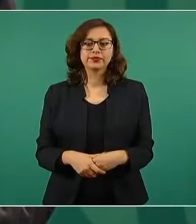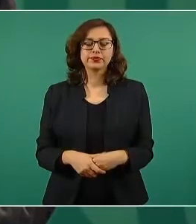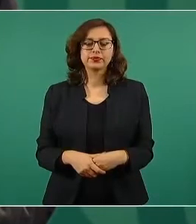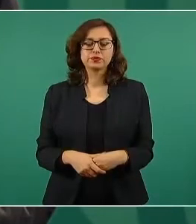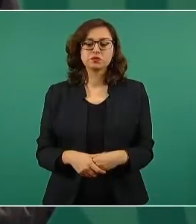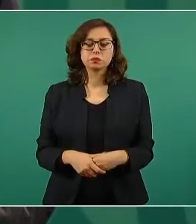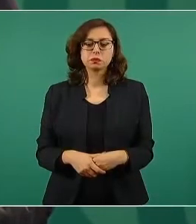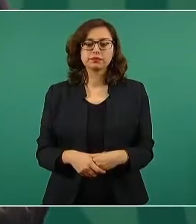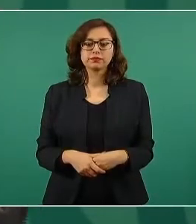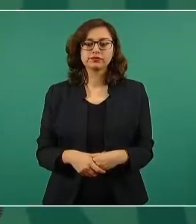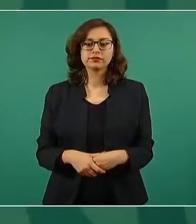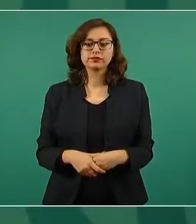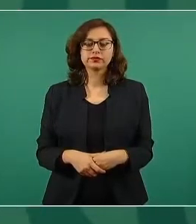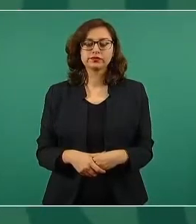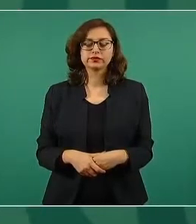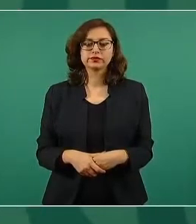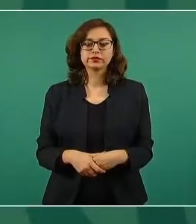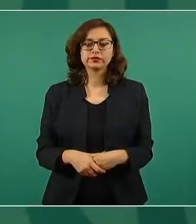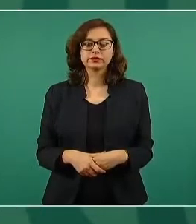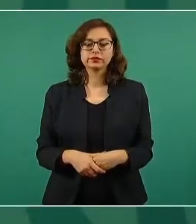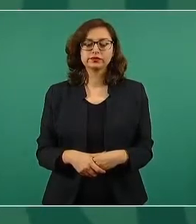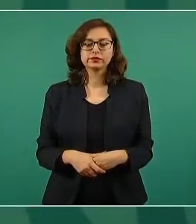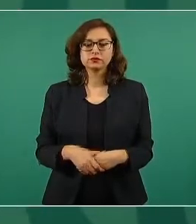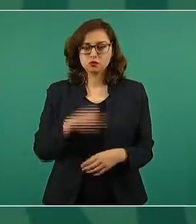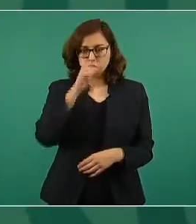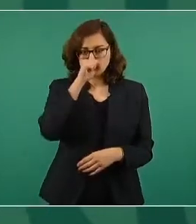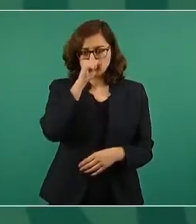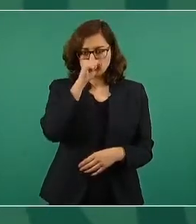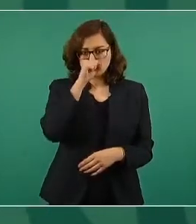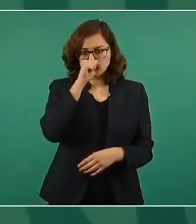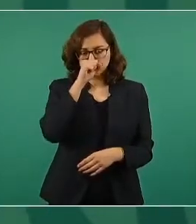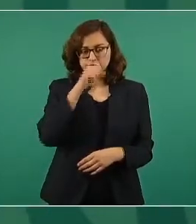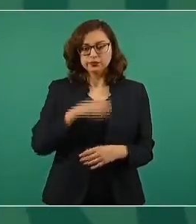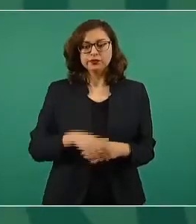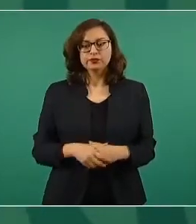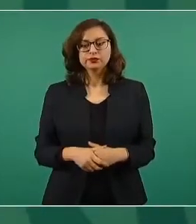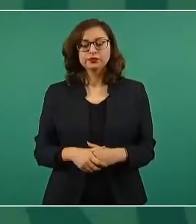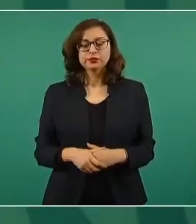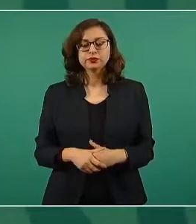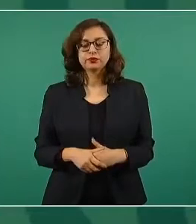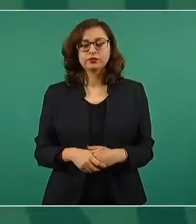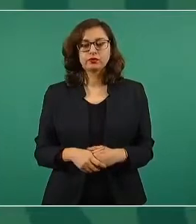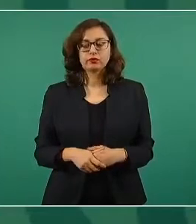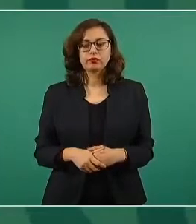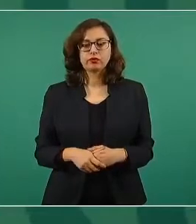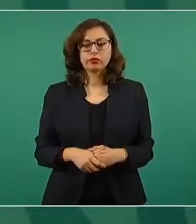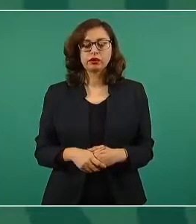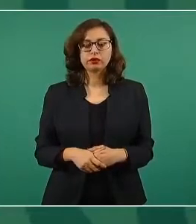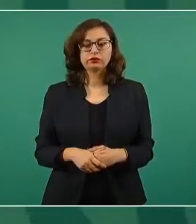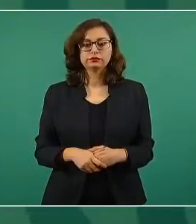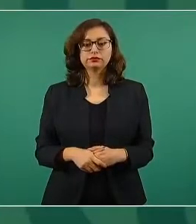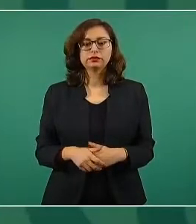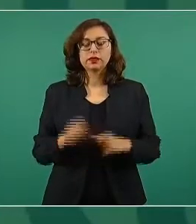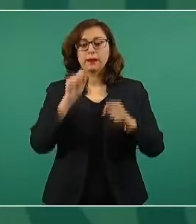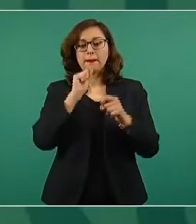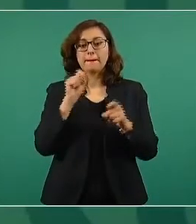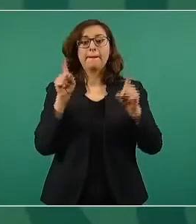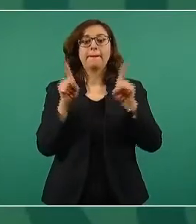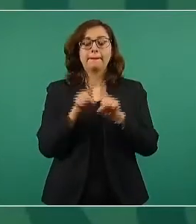Y en Matías Romero,